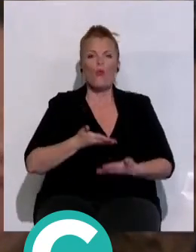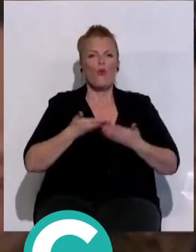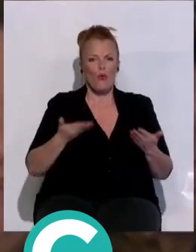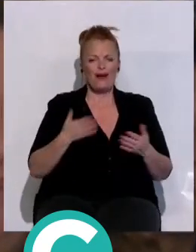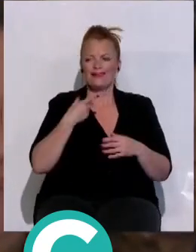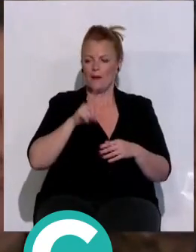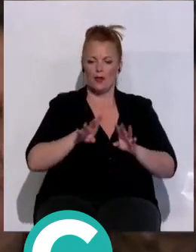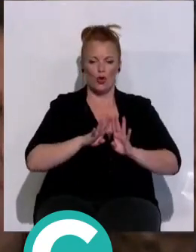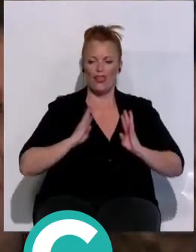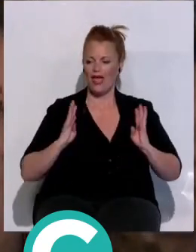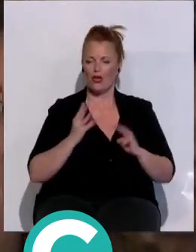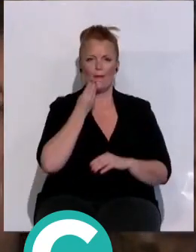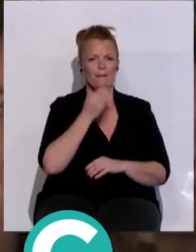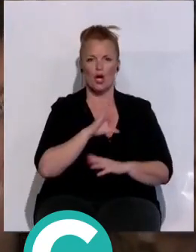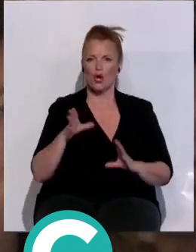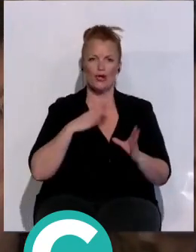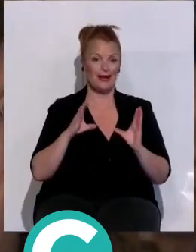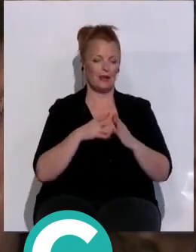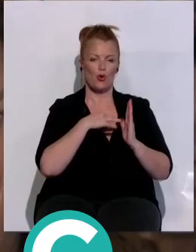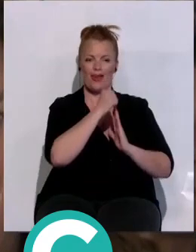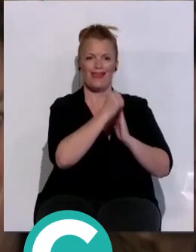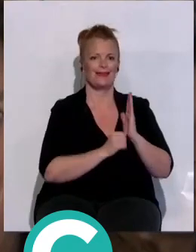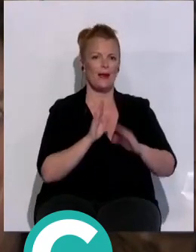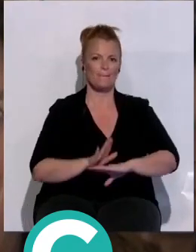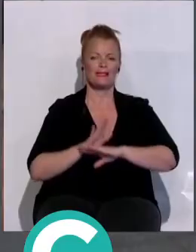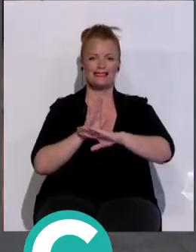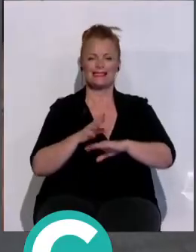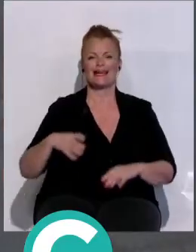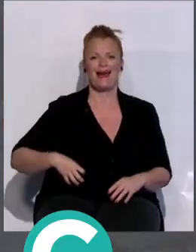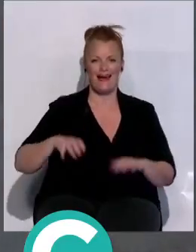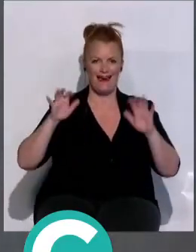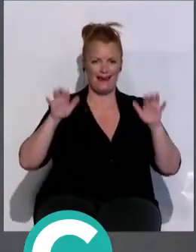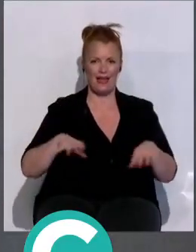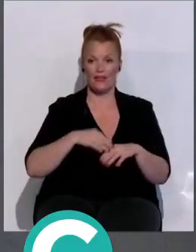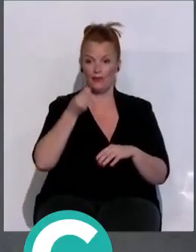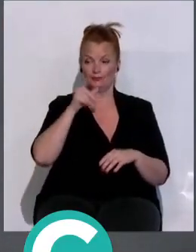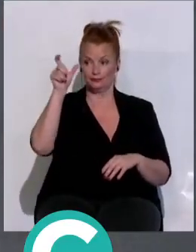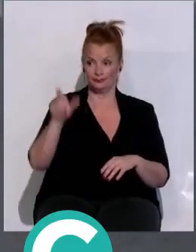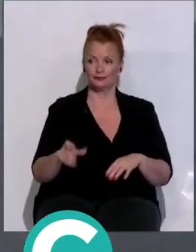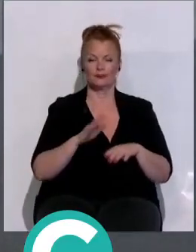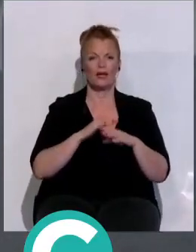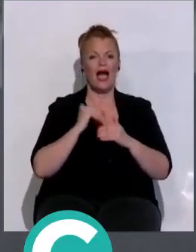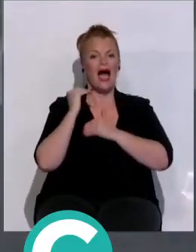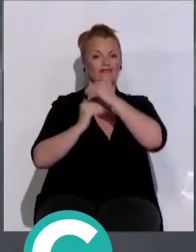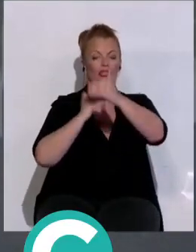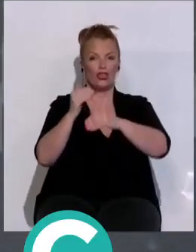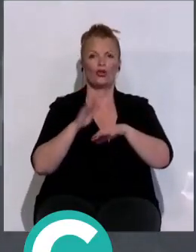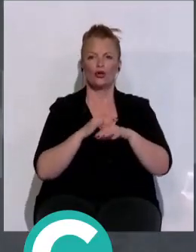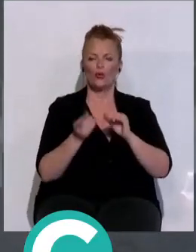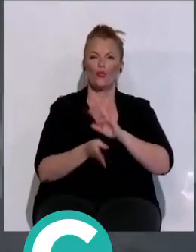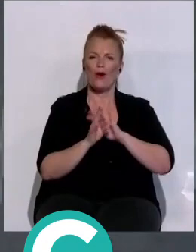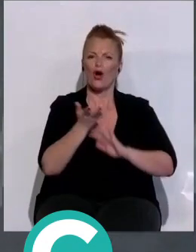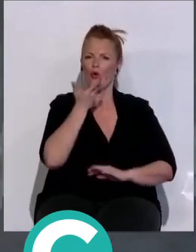mejor equipo, la mejor lista que se presenta aquí a Cádiz, la mejor candidatura. Juan de Dios Sánchez ha avanzado que seguirá dando a conocer y